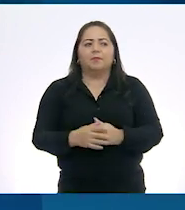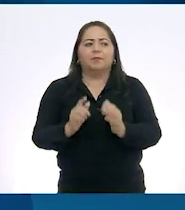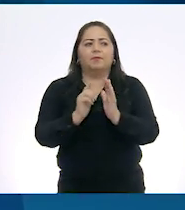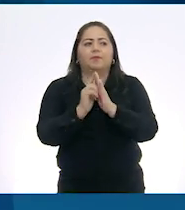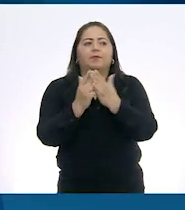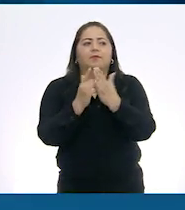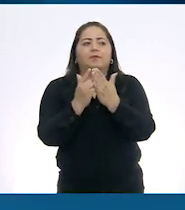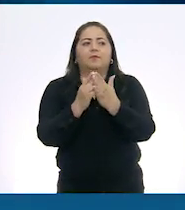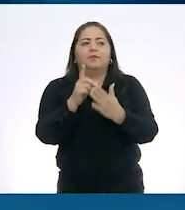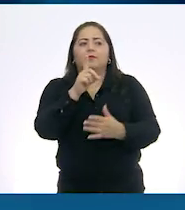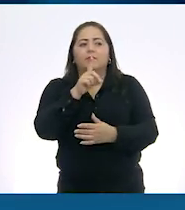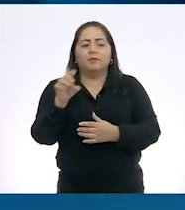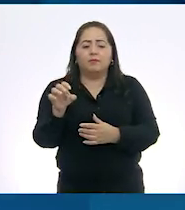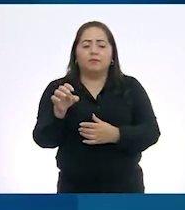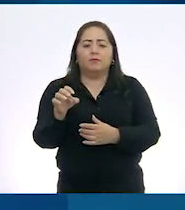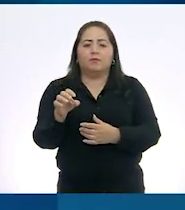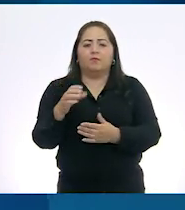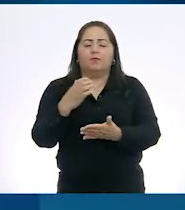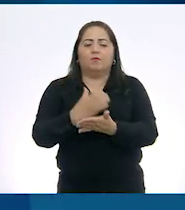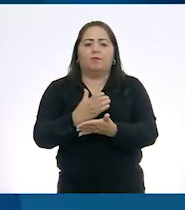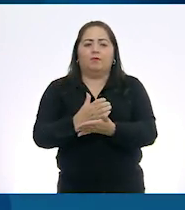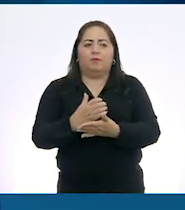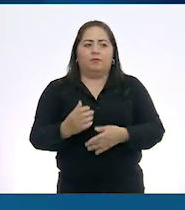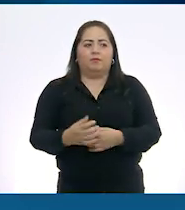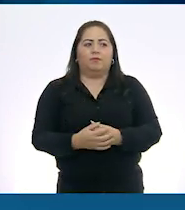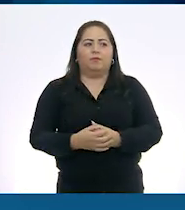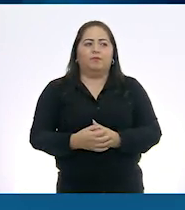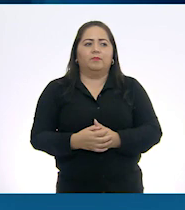Libro de Cuaderno.